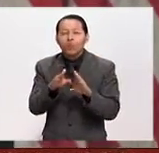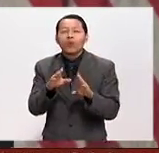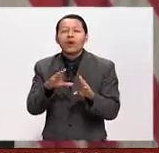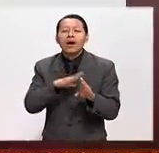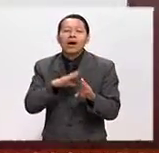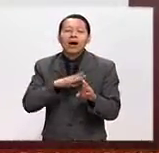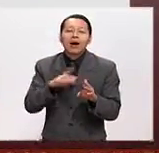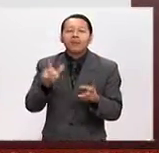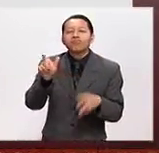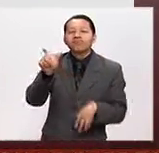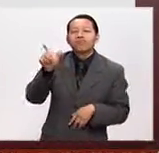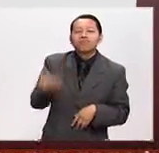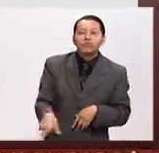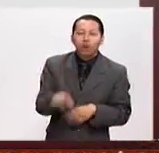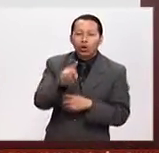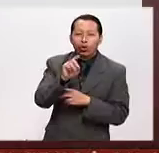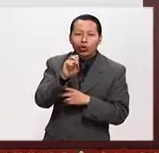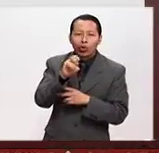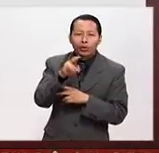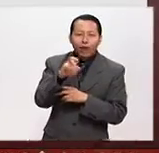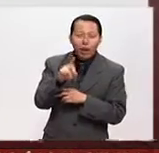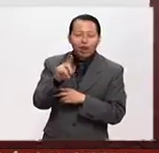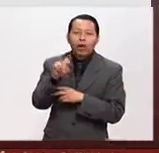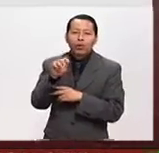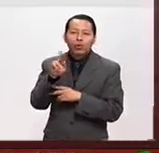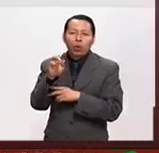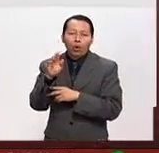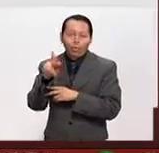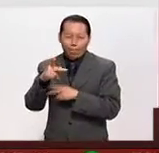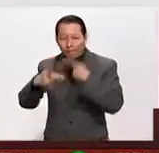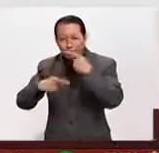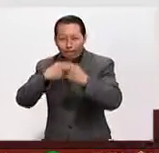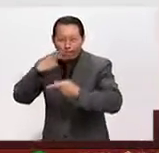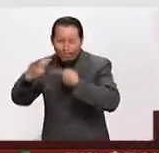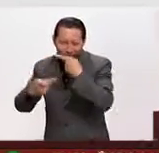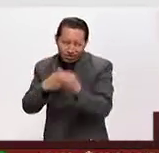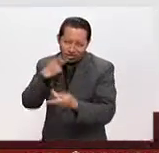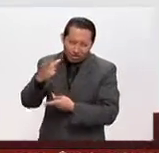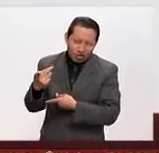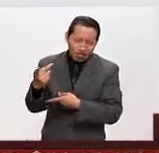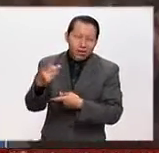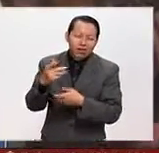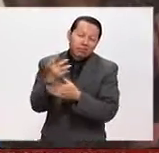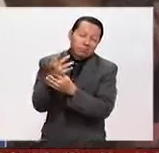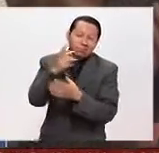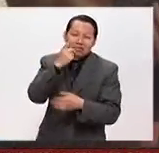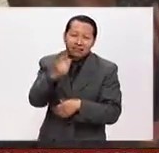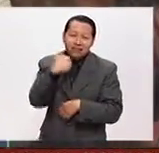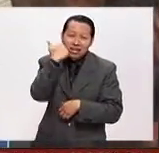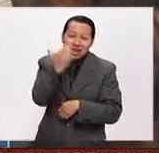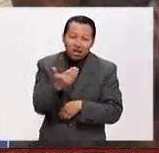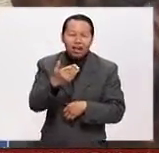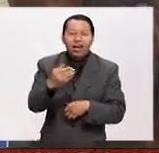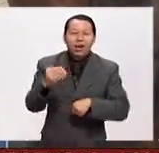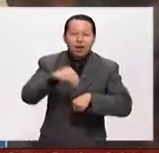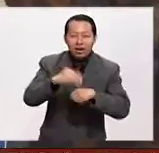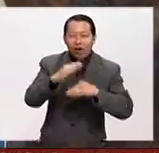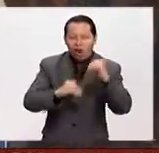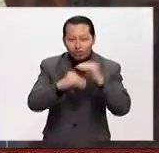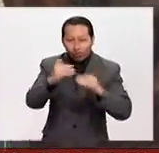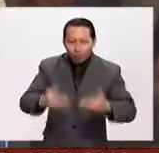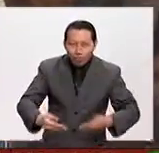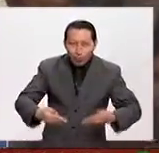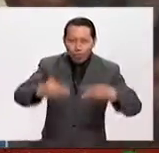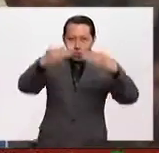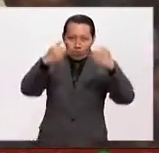Donald Trump acerca de construir este muro en la frontera con México y también